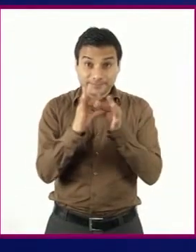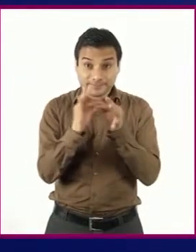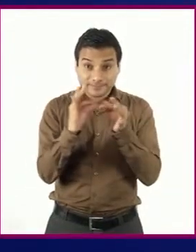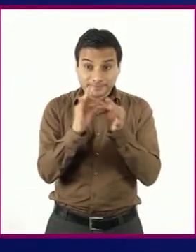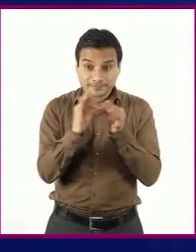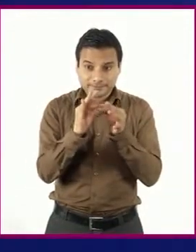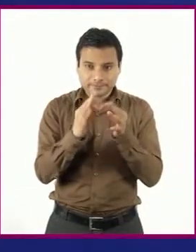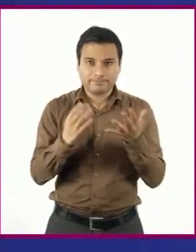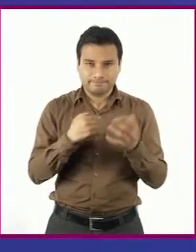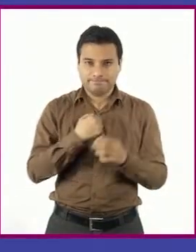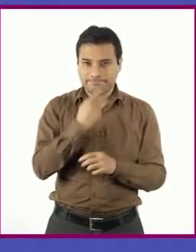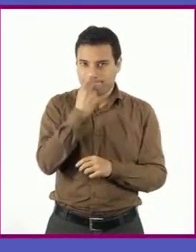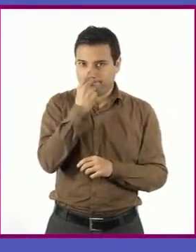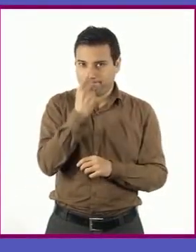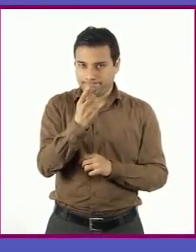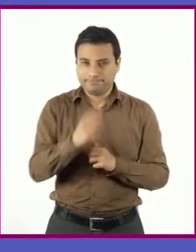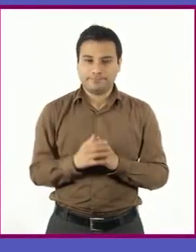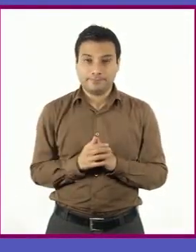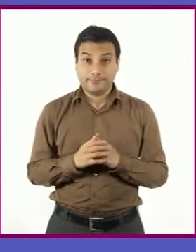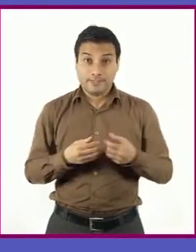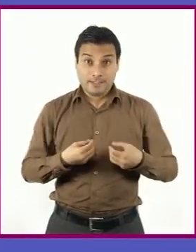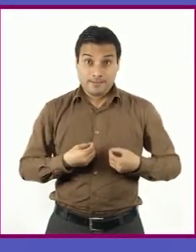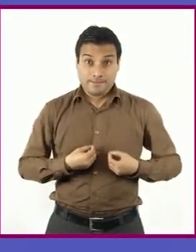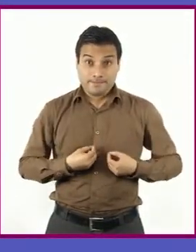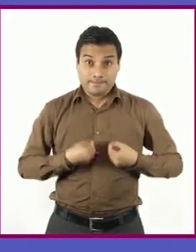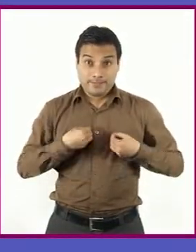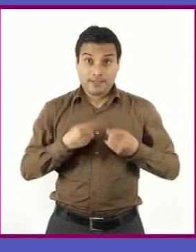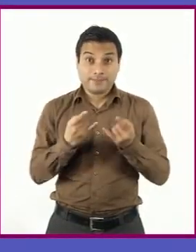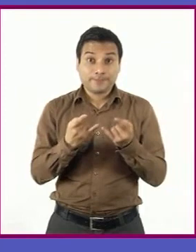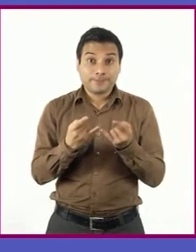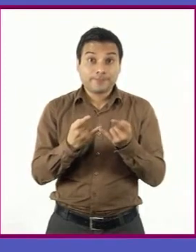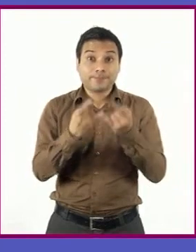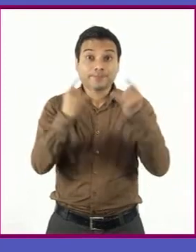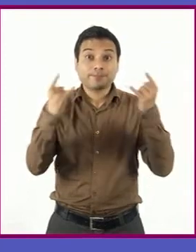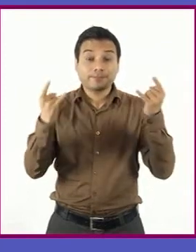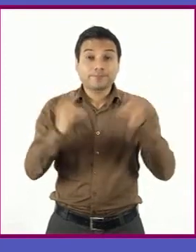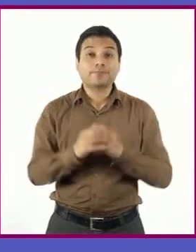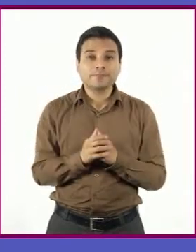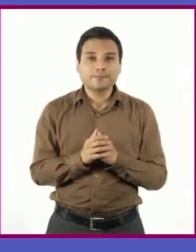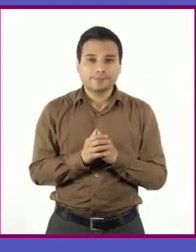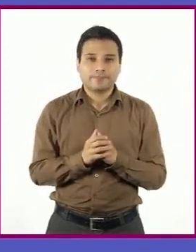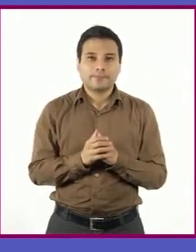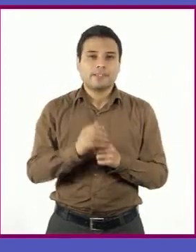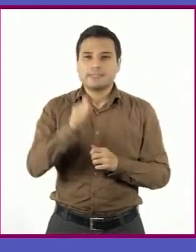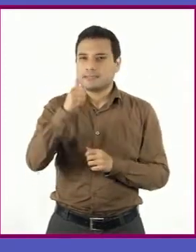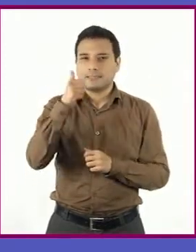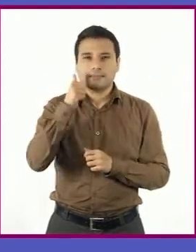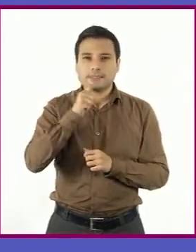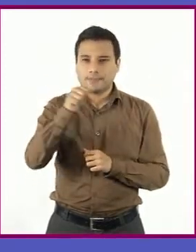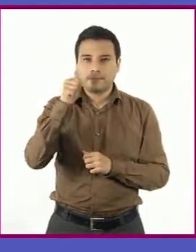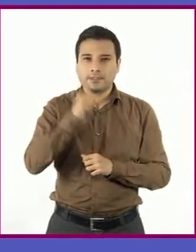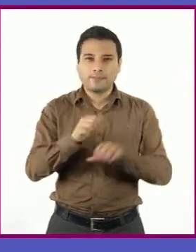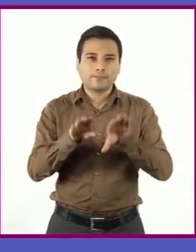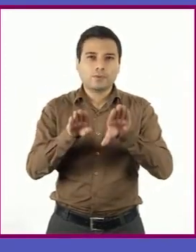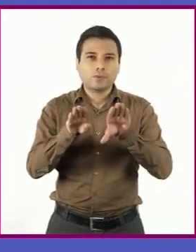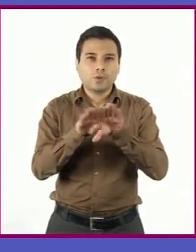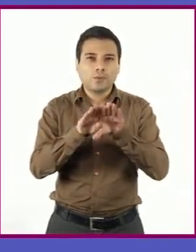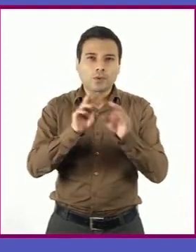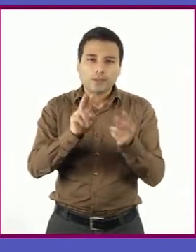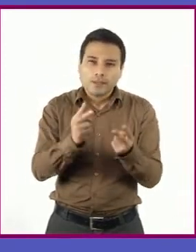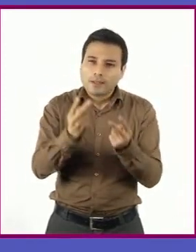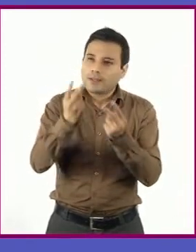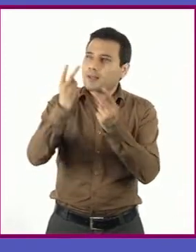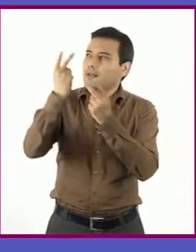podemos afirmar que la autobiografía es un relato retrospectivo, es decir, evoca el pasado,